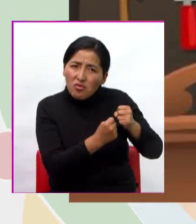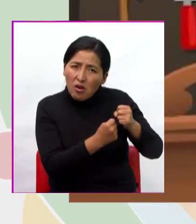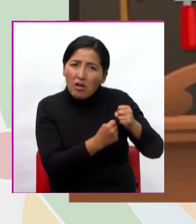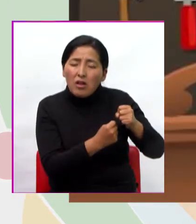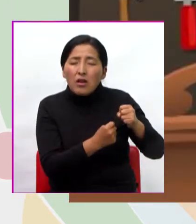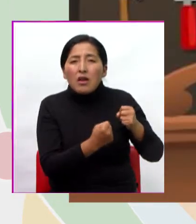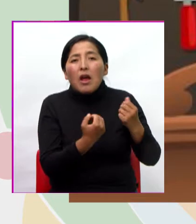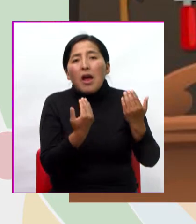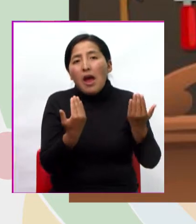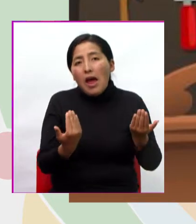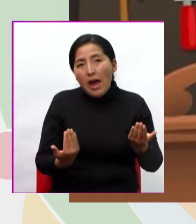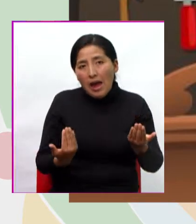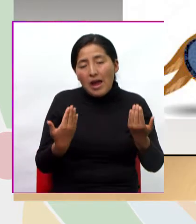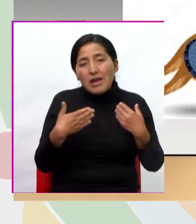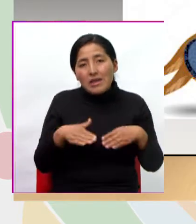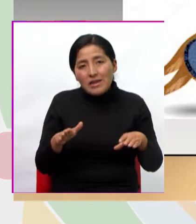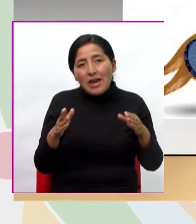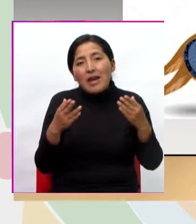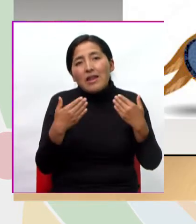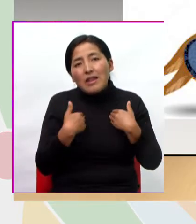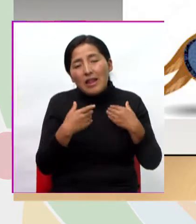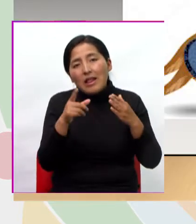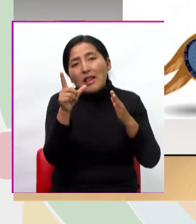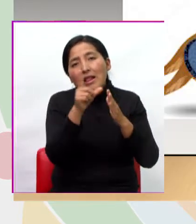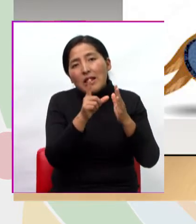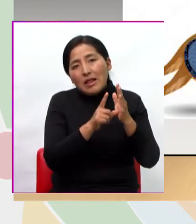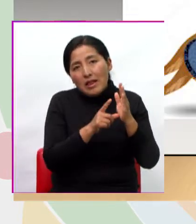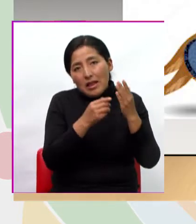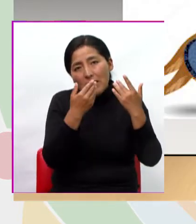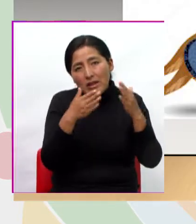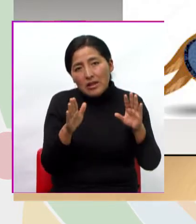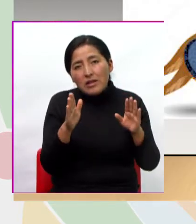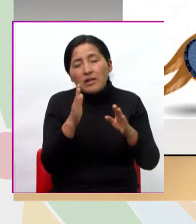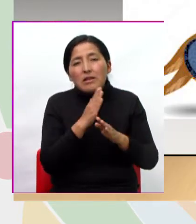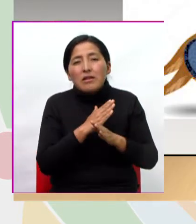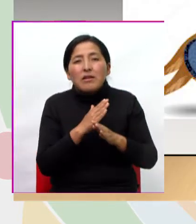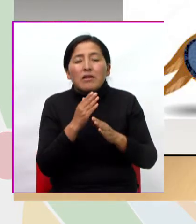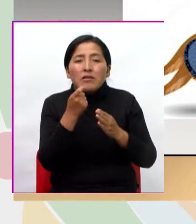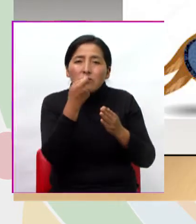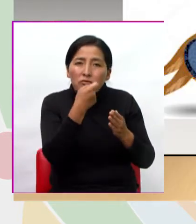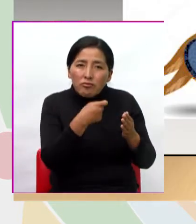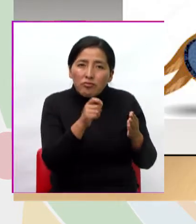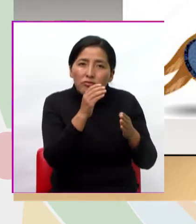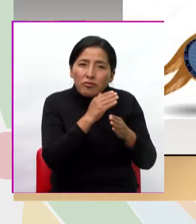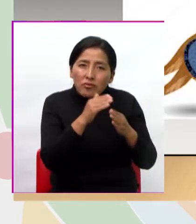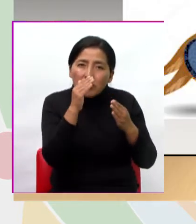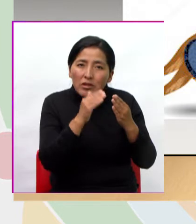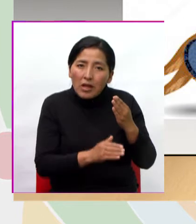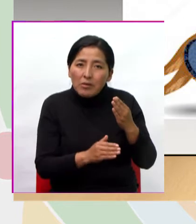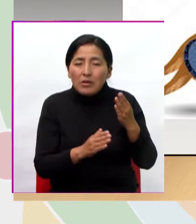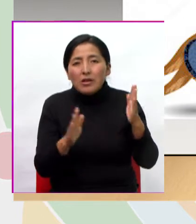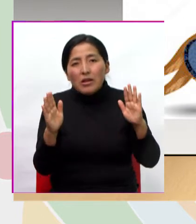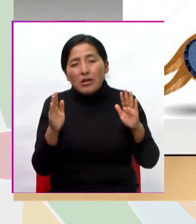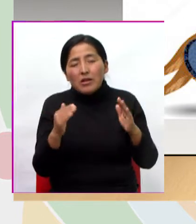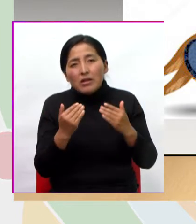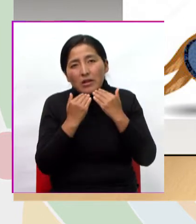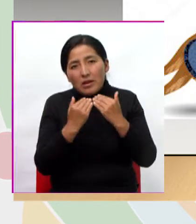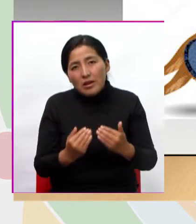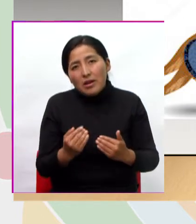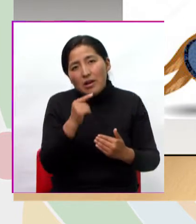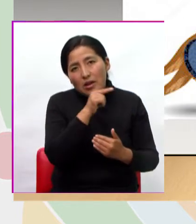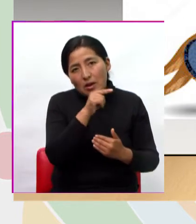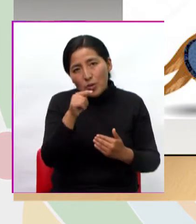ya tengo dos cosas ya tiqueadas cumplidas Gracias a